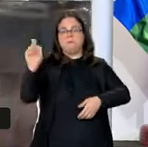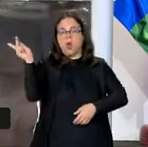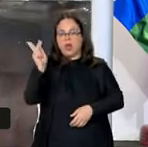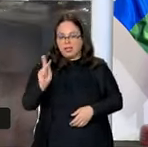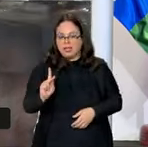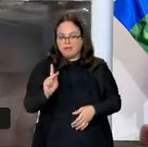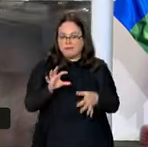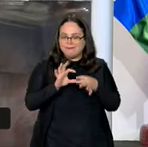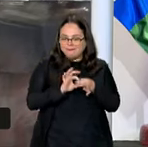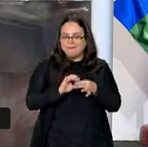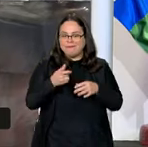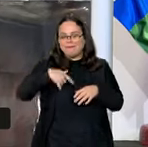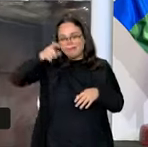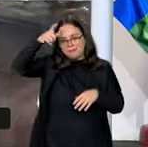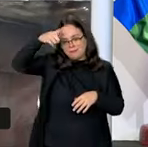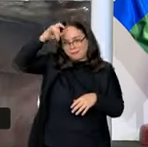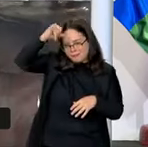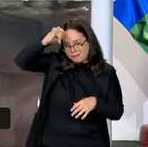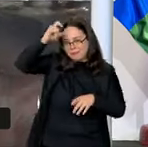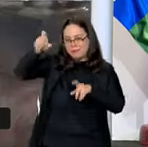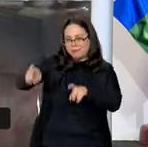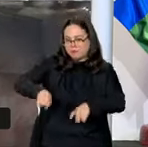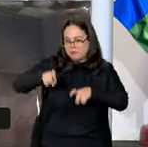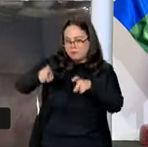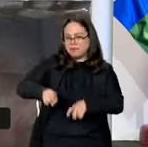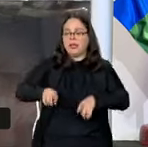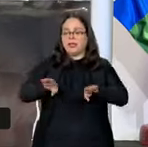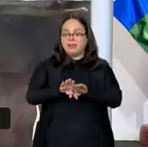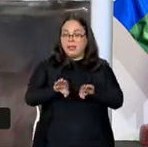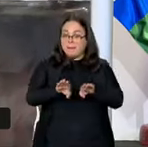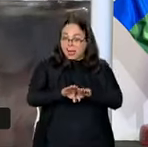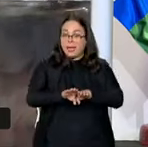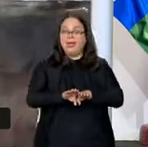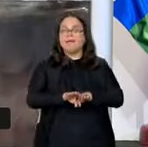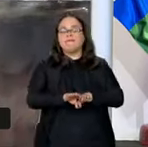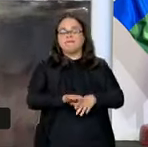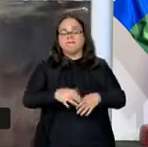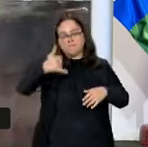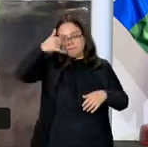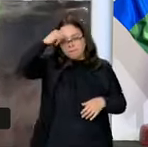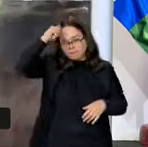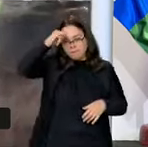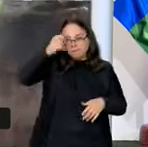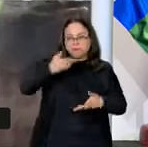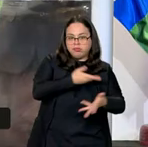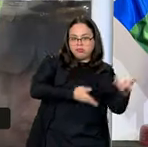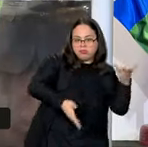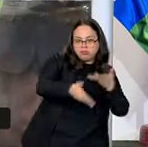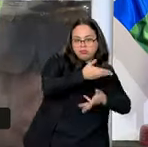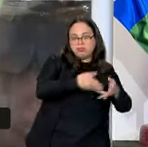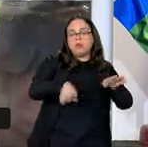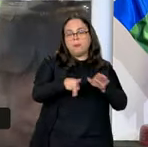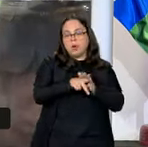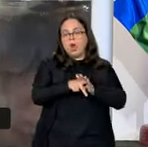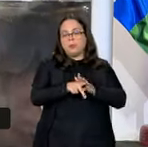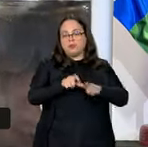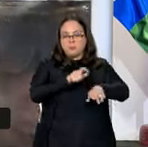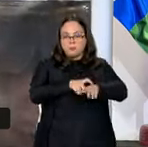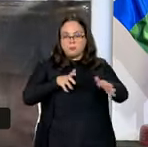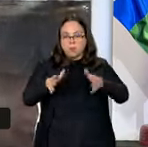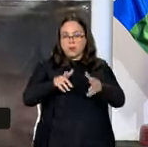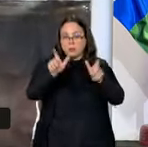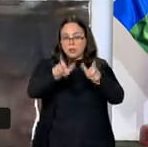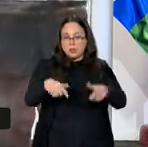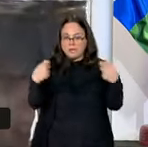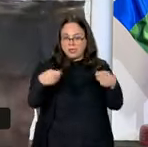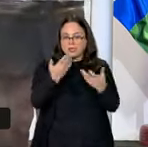parte agropecuaria, tenemos producción agropecuaria, tenemos pecuaria para compartir también. En el momento en que todo el mundo